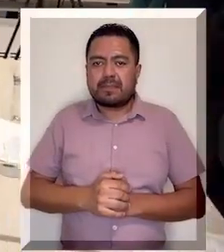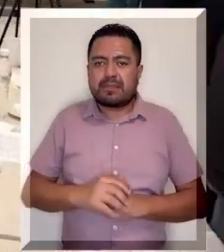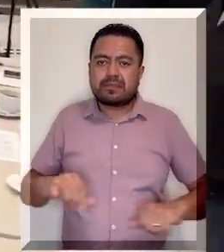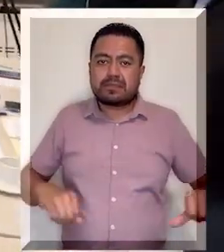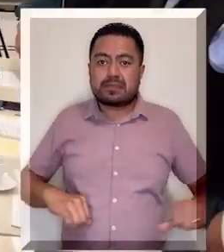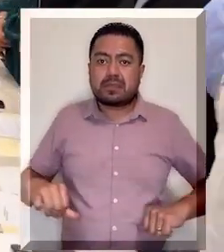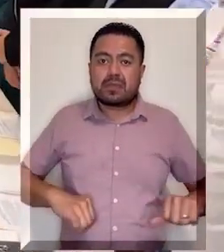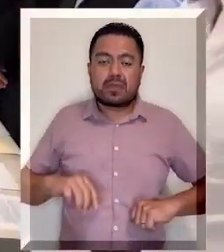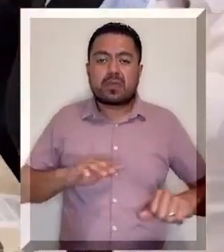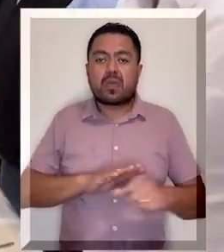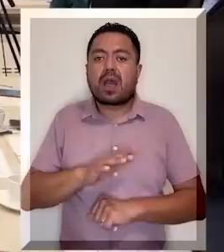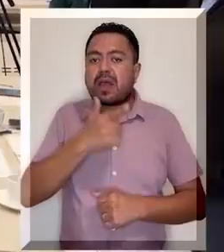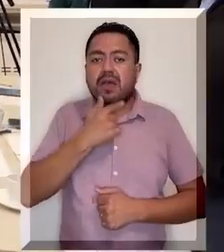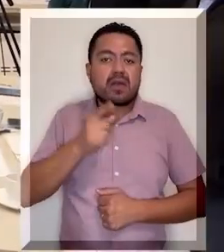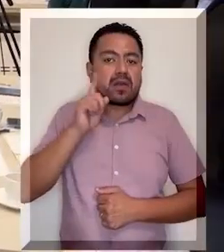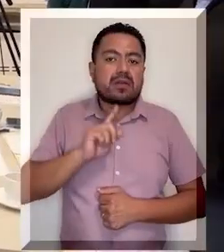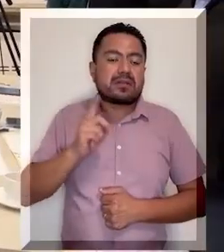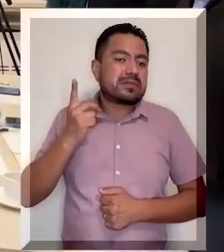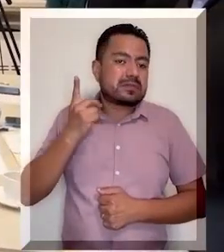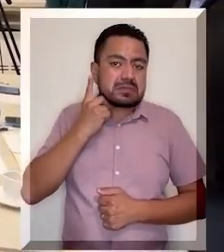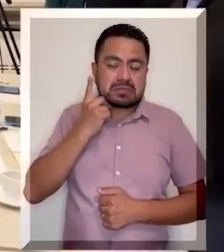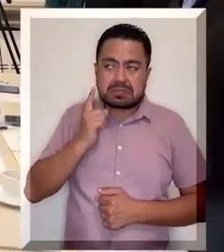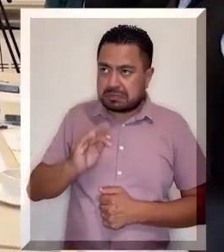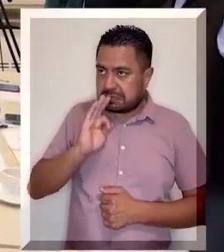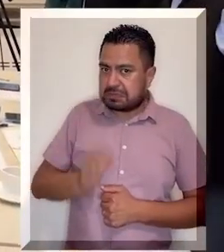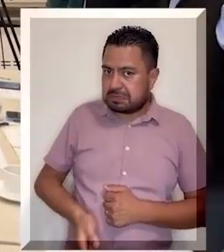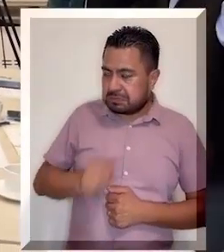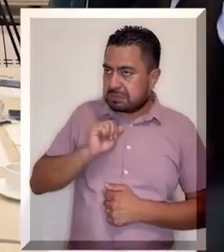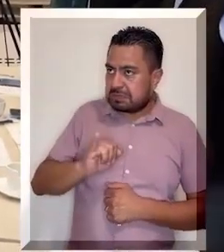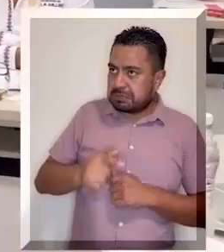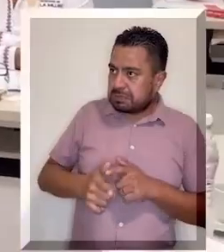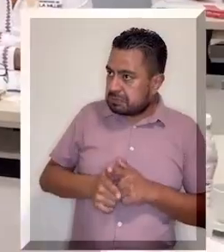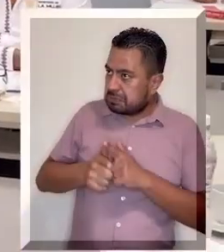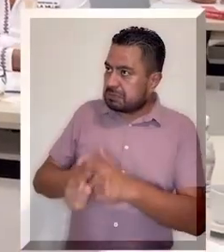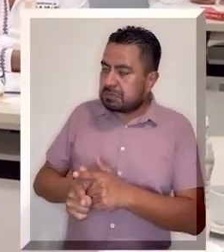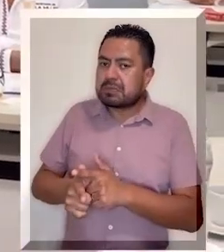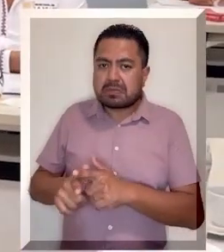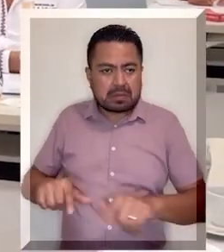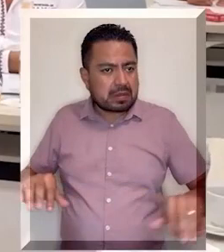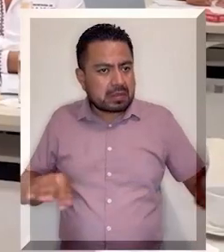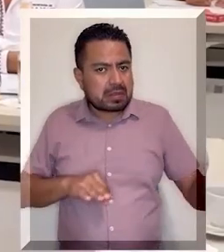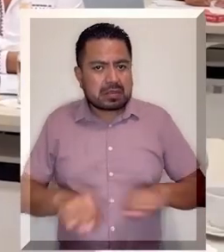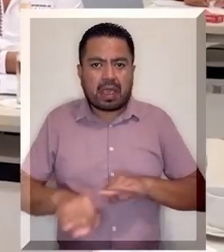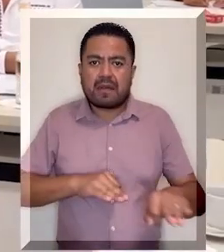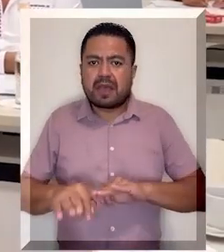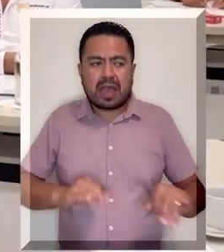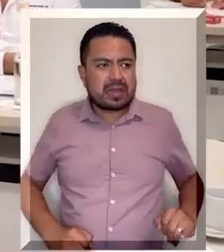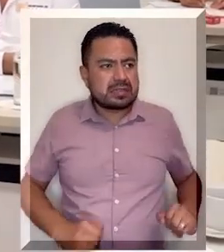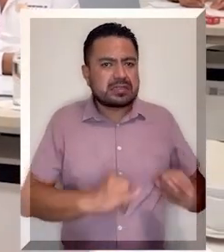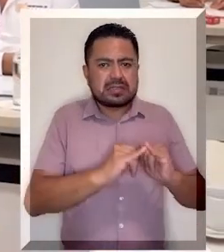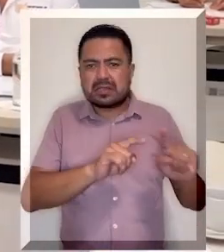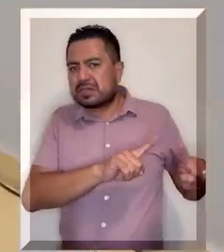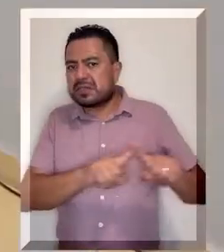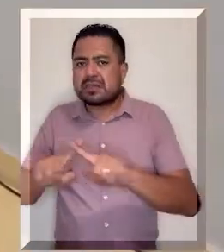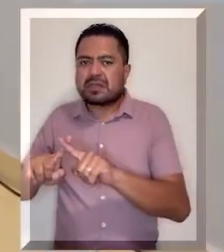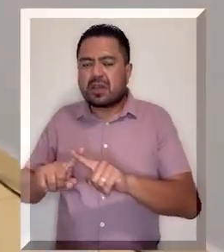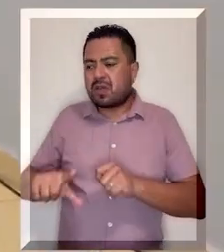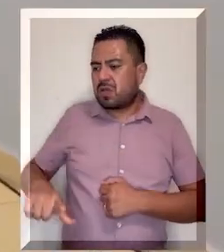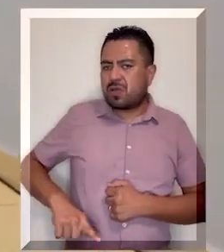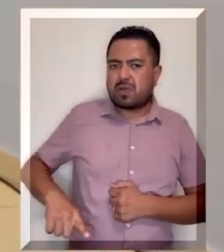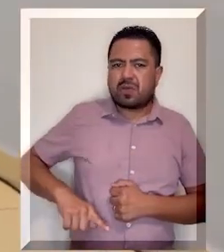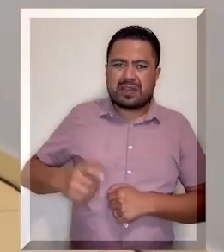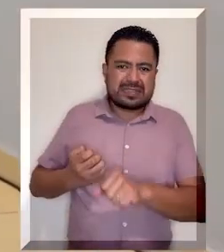Violeta Pino Girón, ejercicio durante el cual diputadas y diputados reiteraron su disposición de continuar trabajando de manera